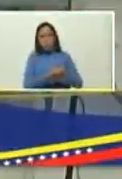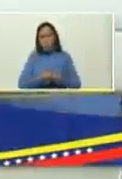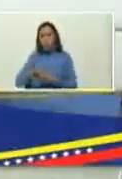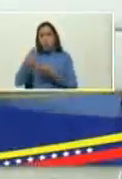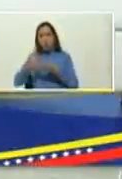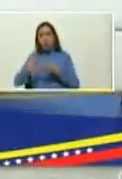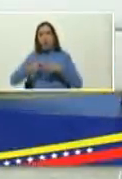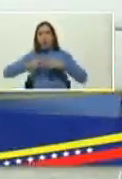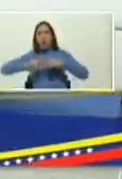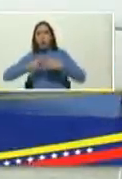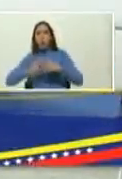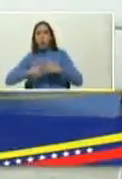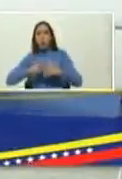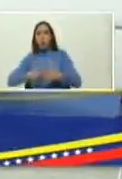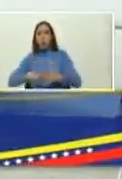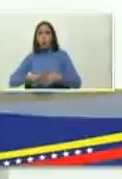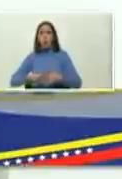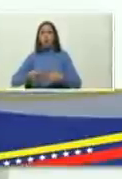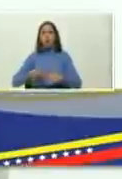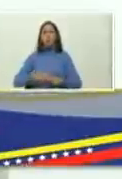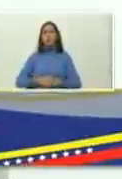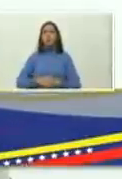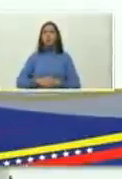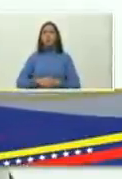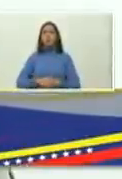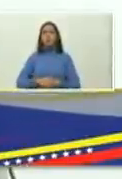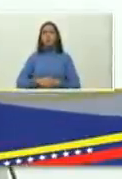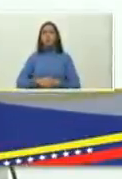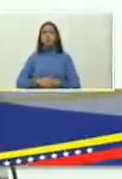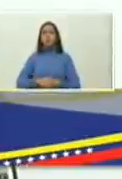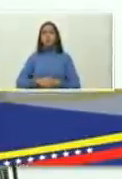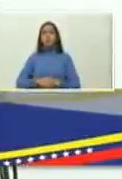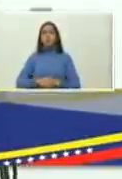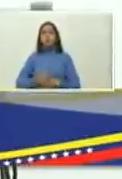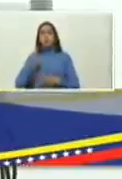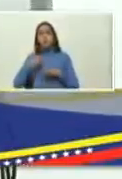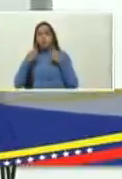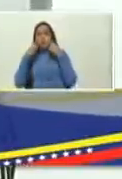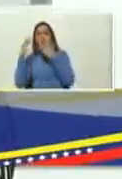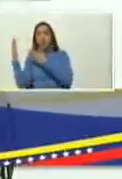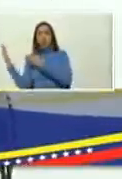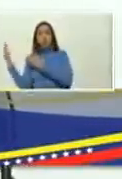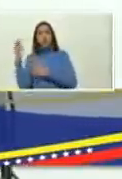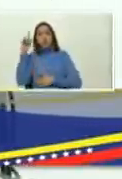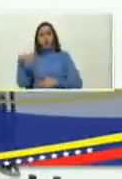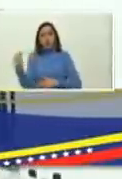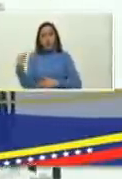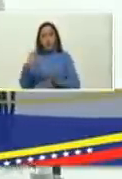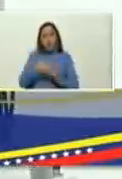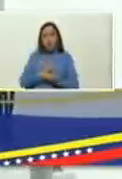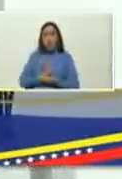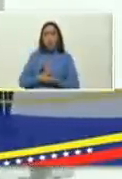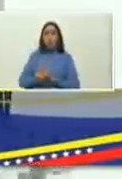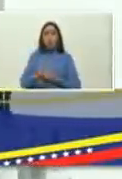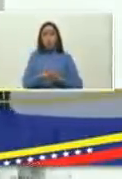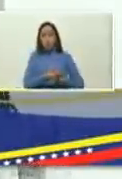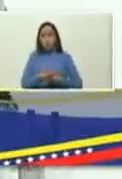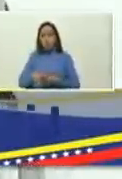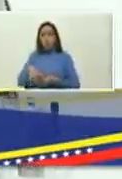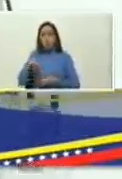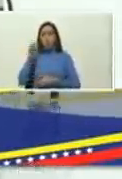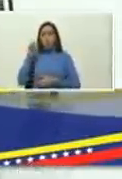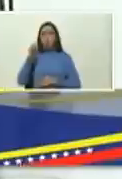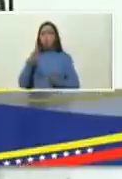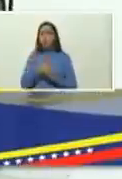doble sistema de succión hay succión de pared y también tenemos una succión adicional que es una succión portátil para